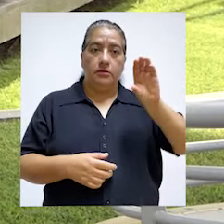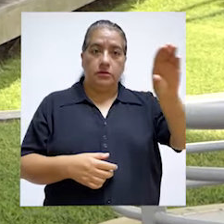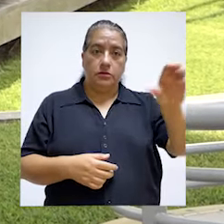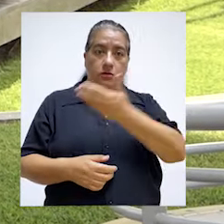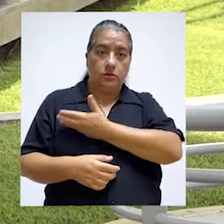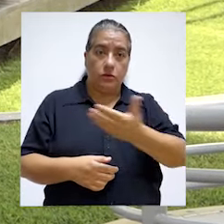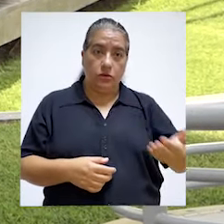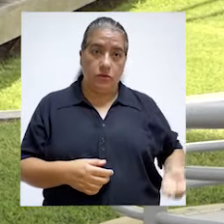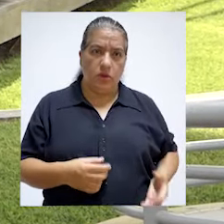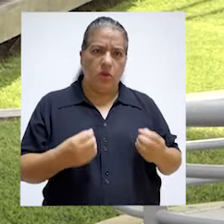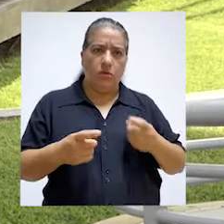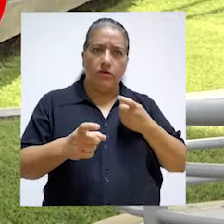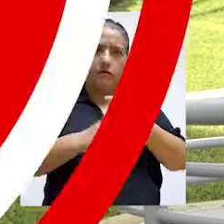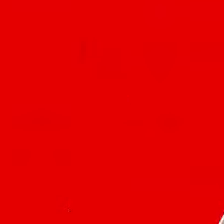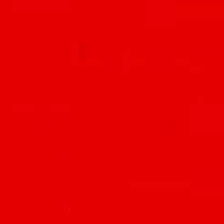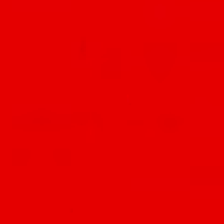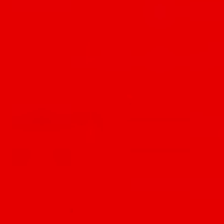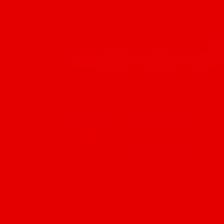Adelante con el programa.